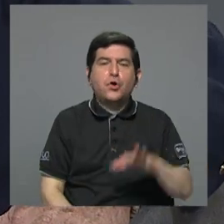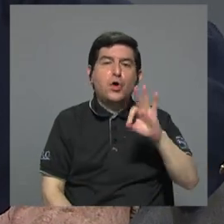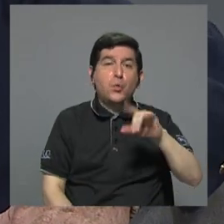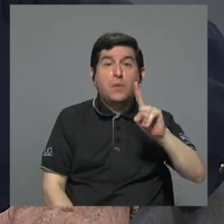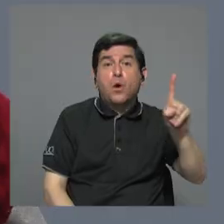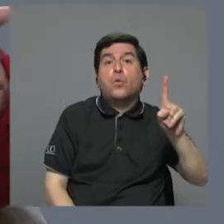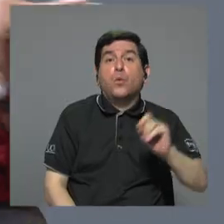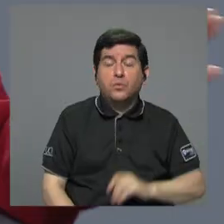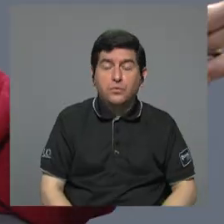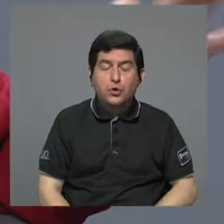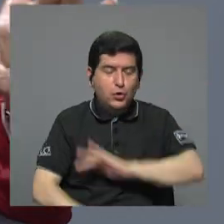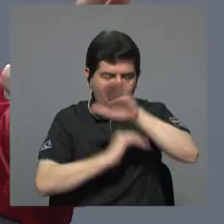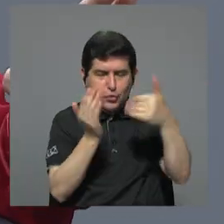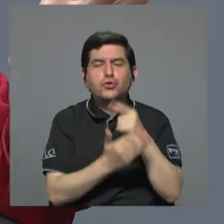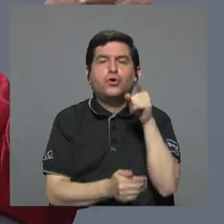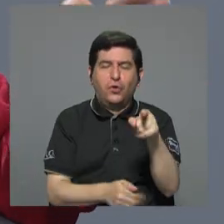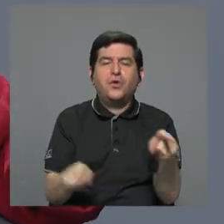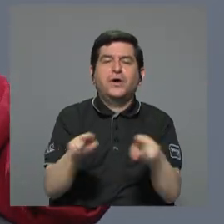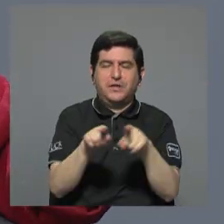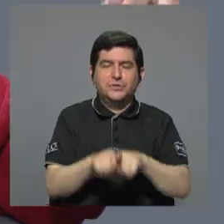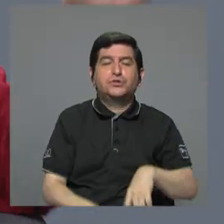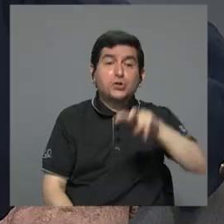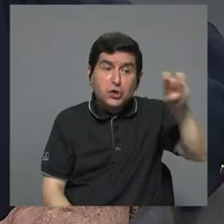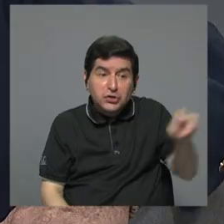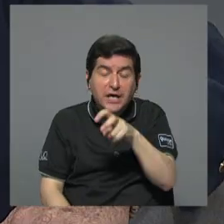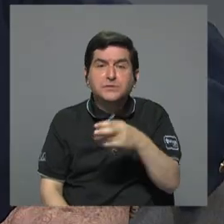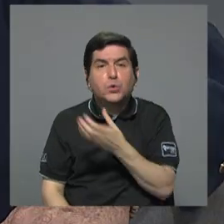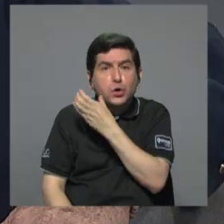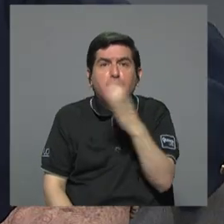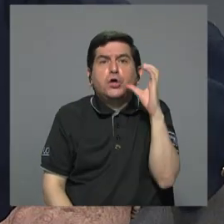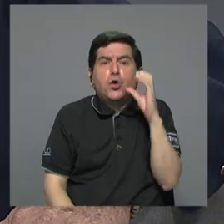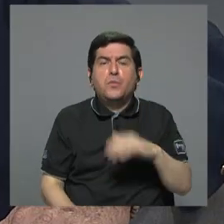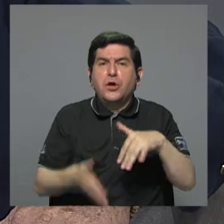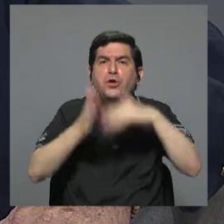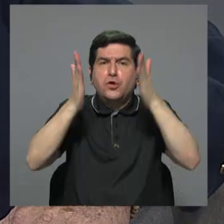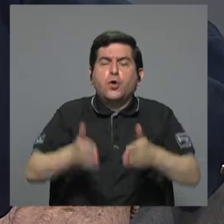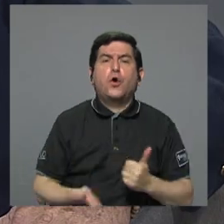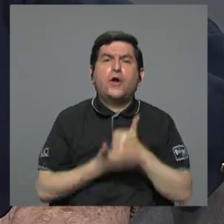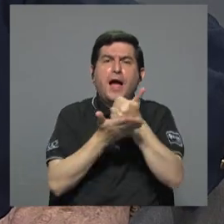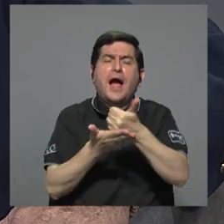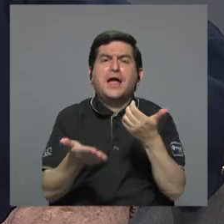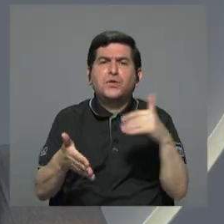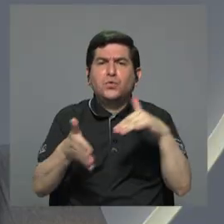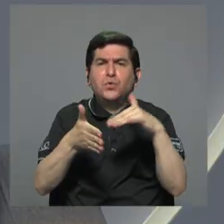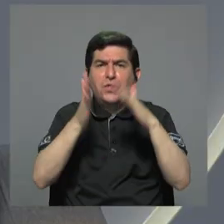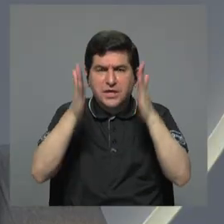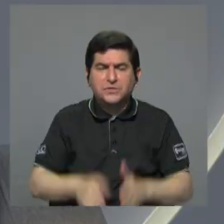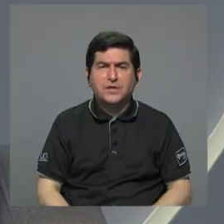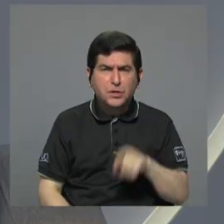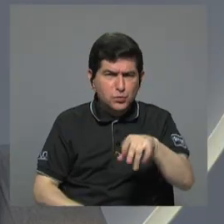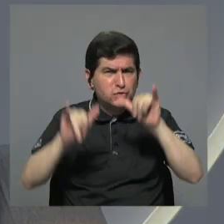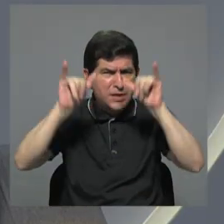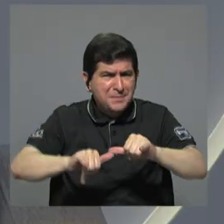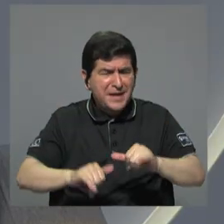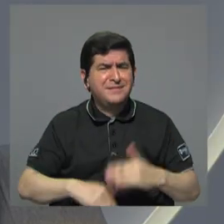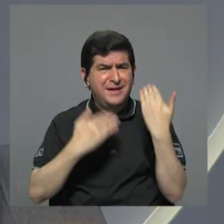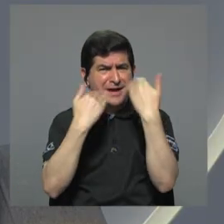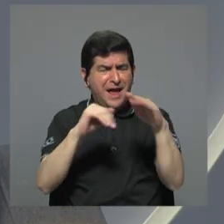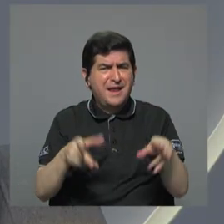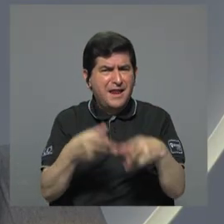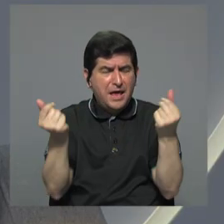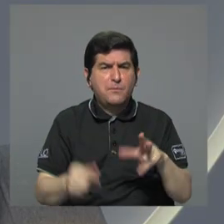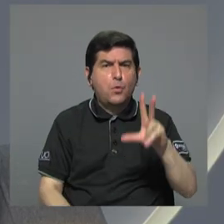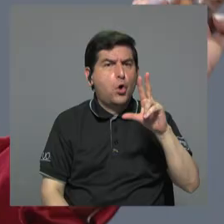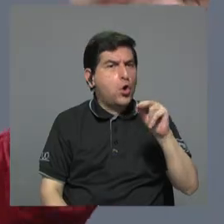¿El transporte? ¿Verdad? ¿El transporte, los muchachos, comedores, becas, transporte? ¿El sí la mantendría? No la